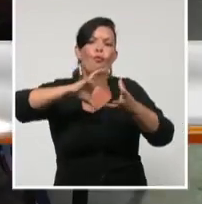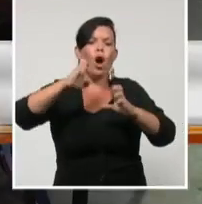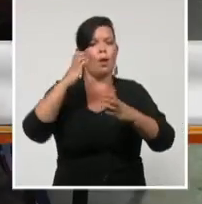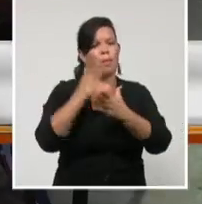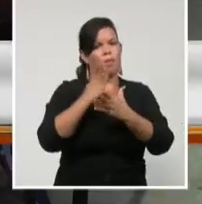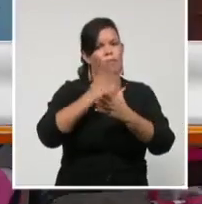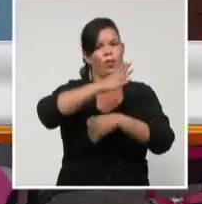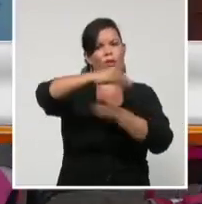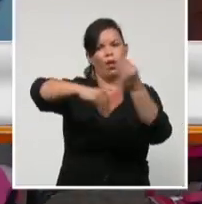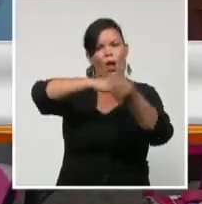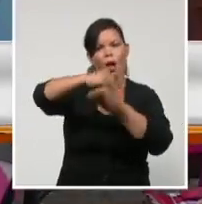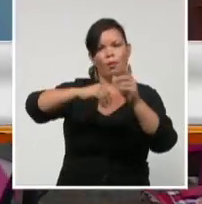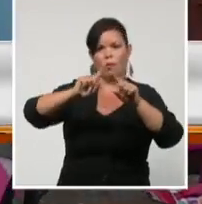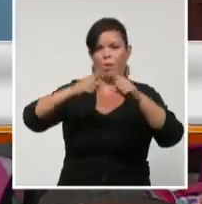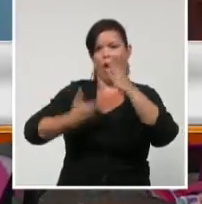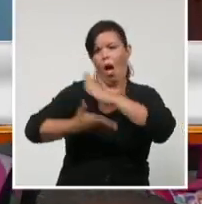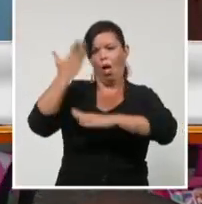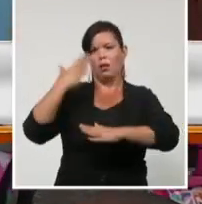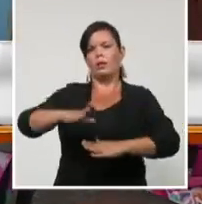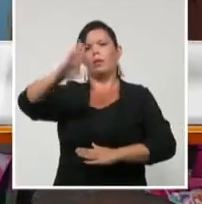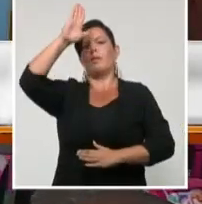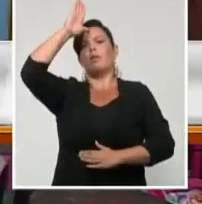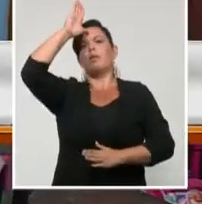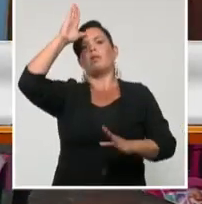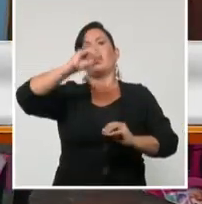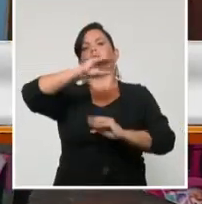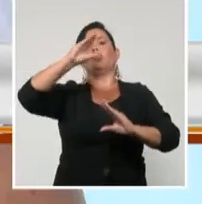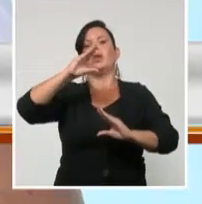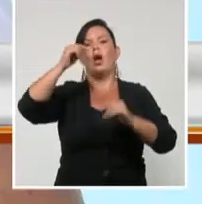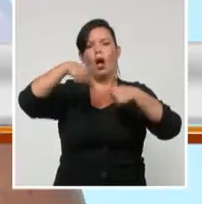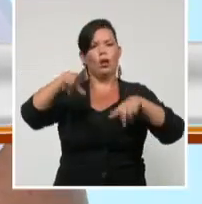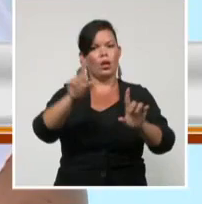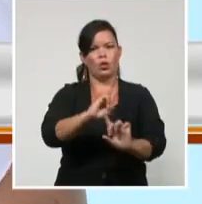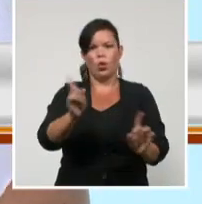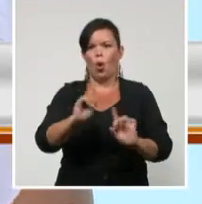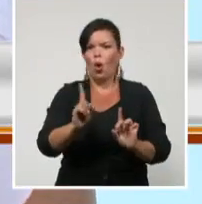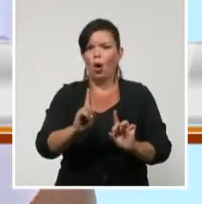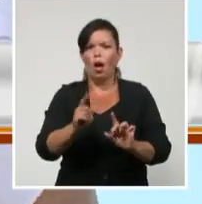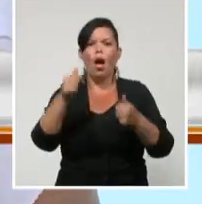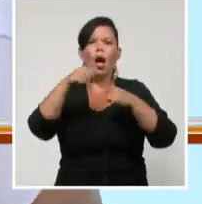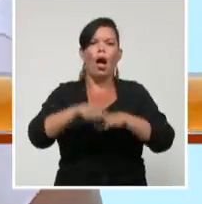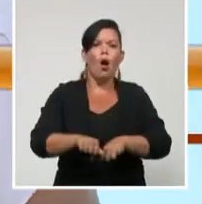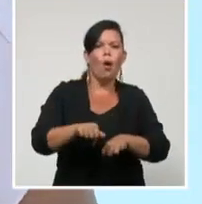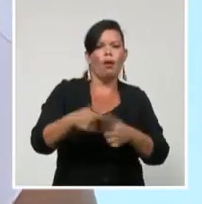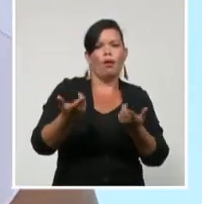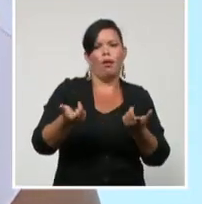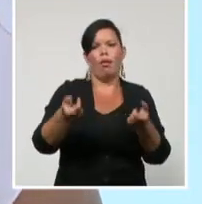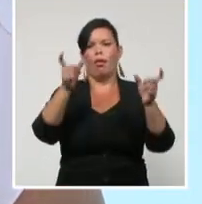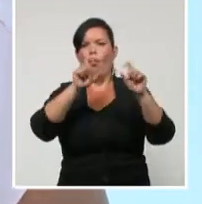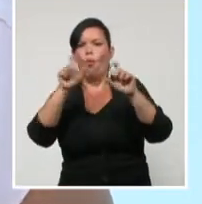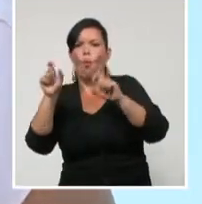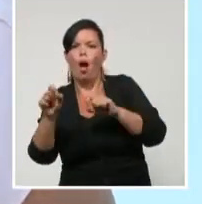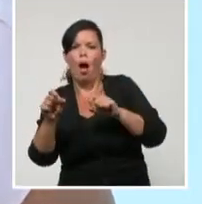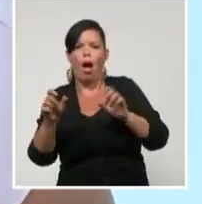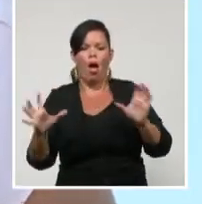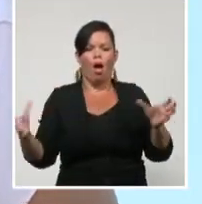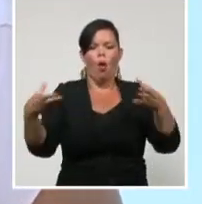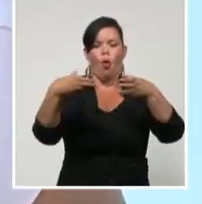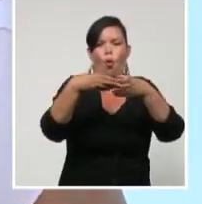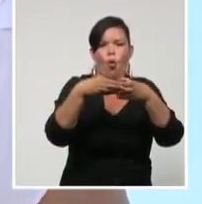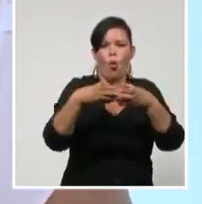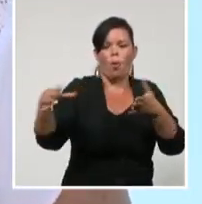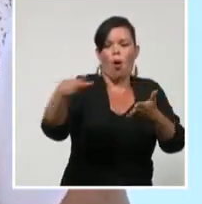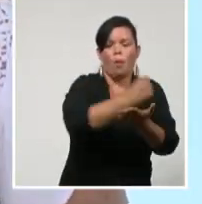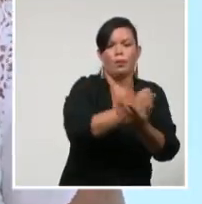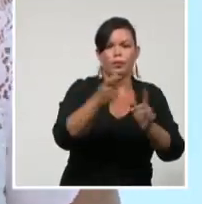Los horarios están escalonados. Ya los niños no salen por grupo, grado, salen por grupo. Todo el horario de la